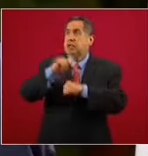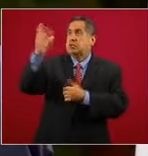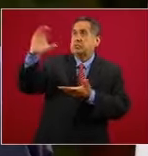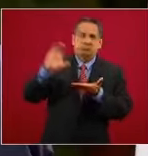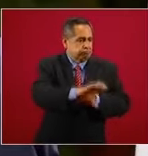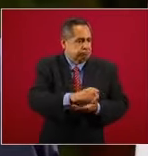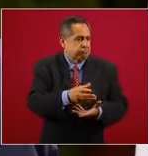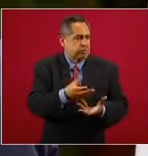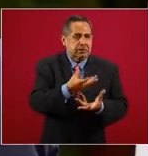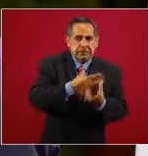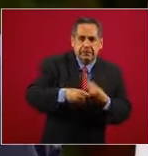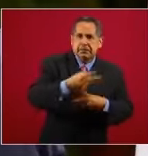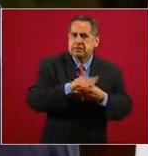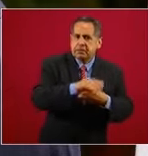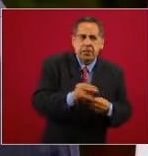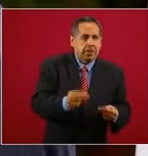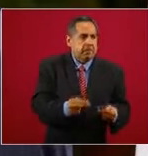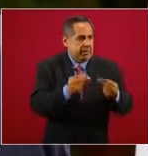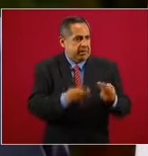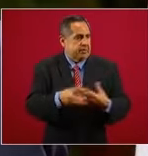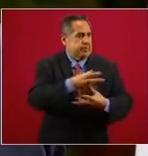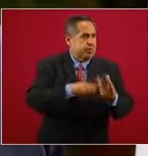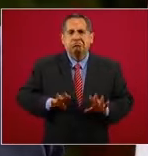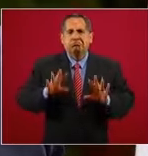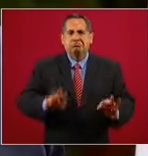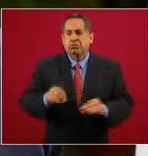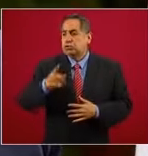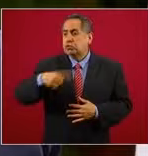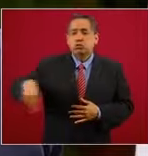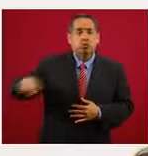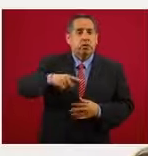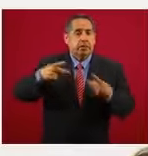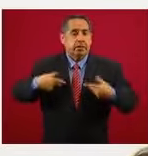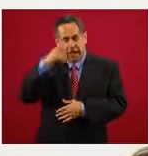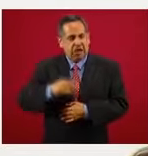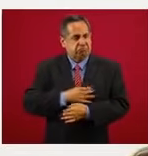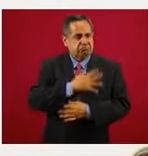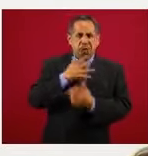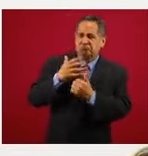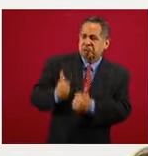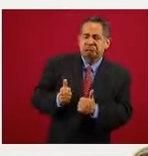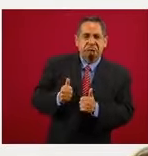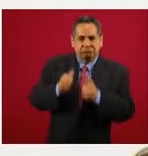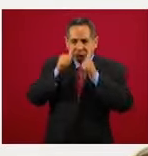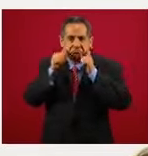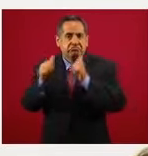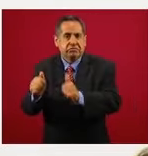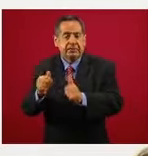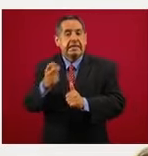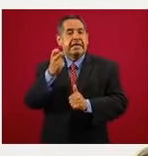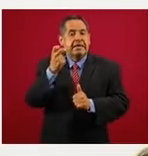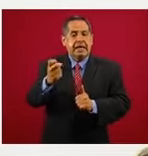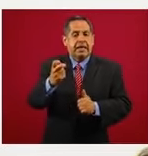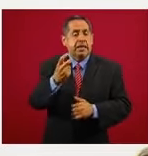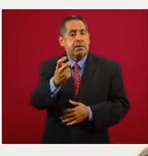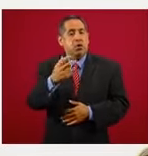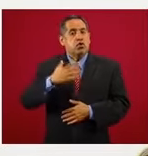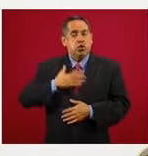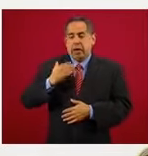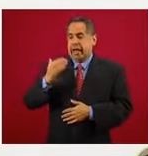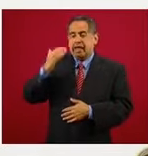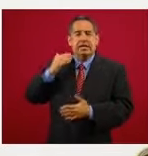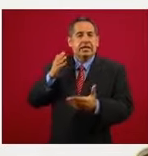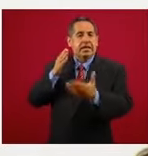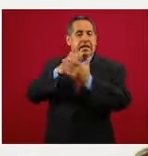empleos y lograr más bienestar para nuestro pueblo. En este contexto debe verse mi visita a Washington para